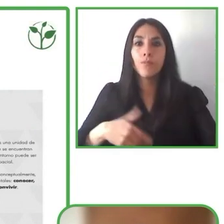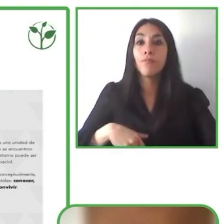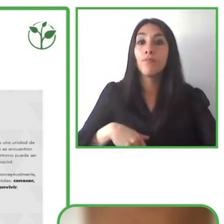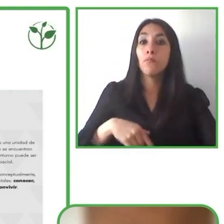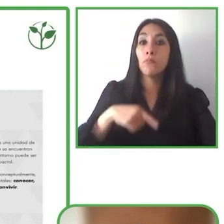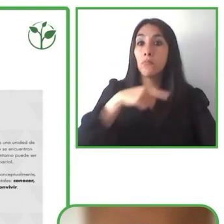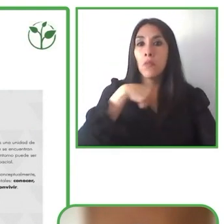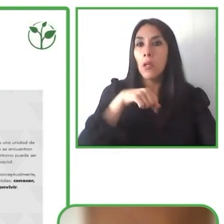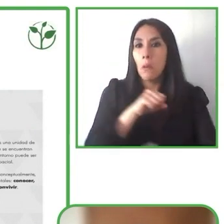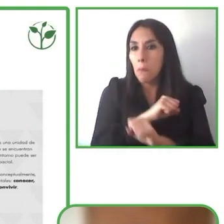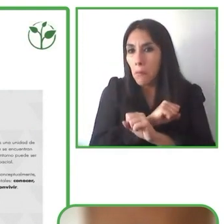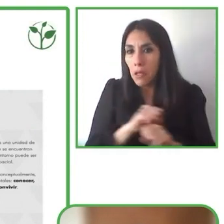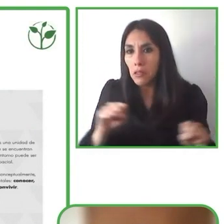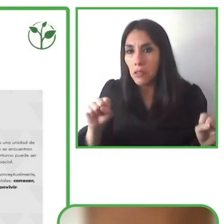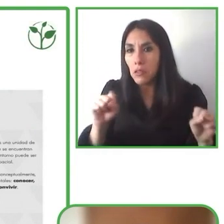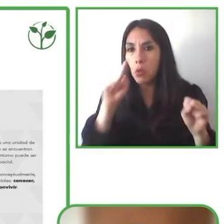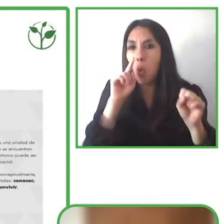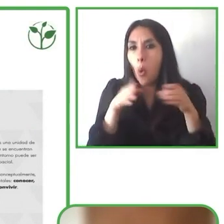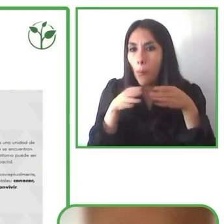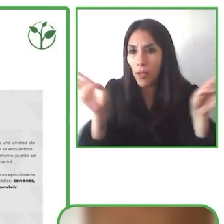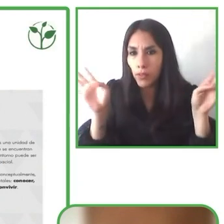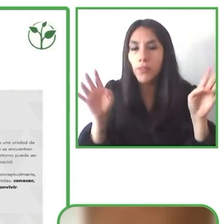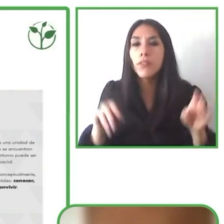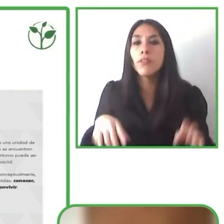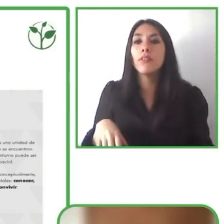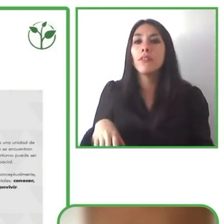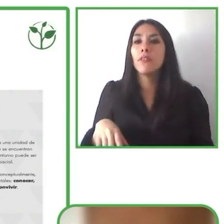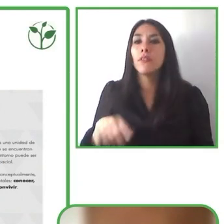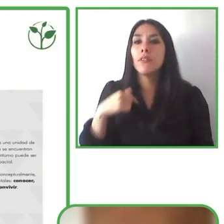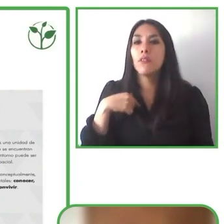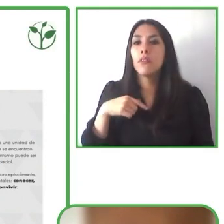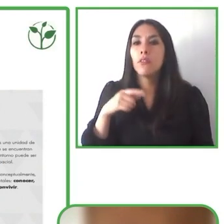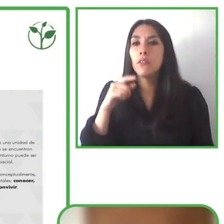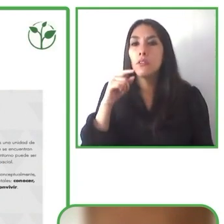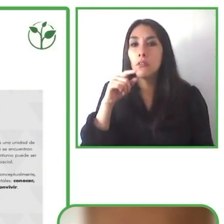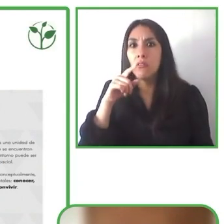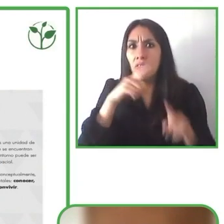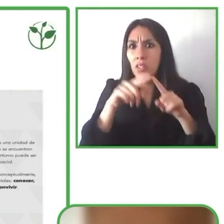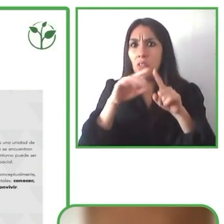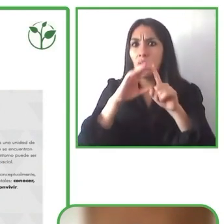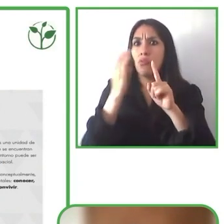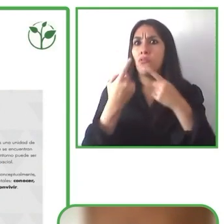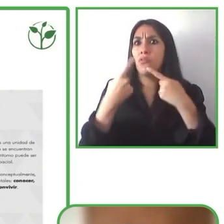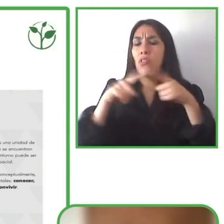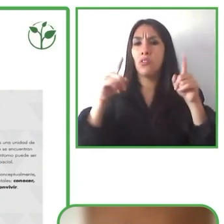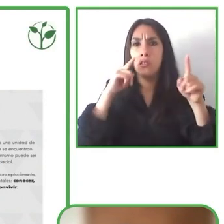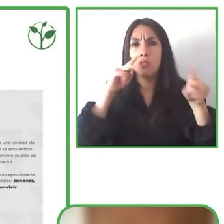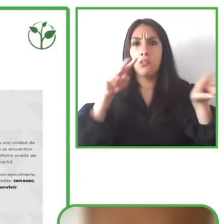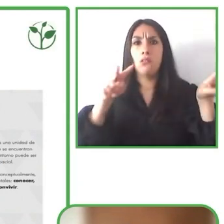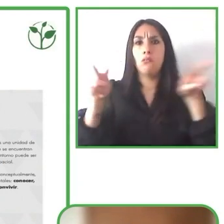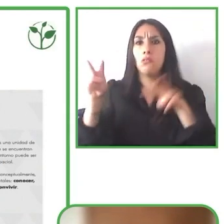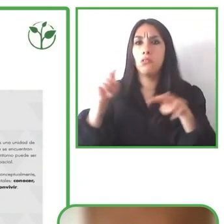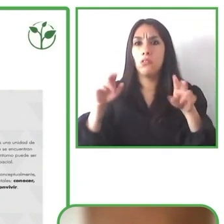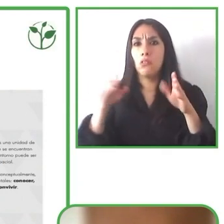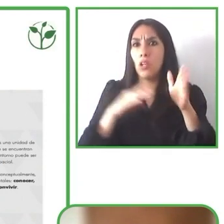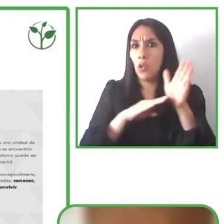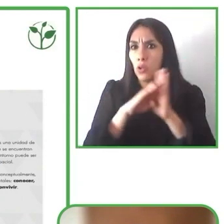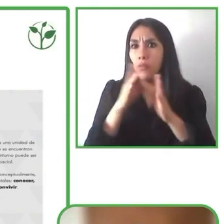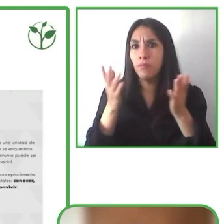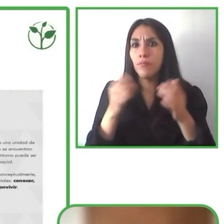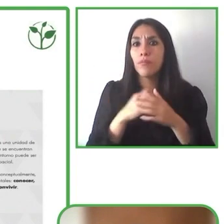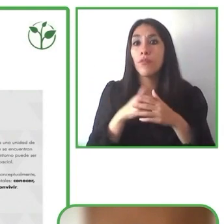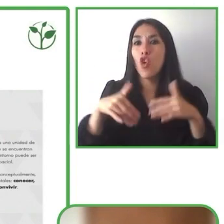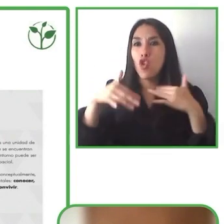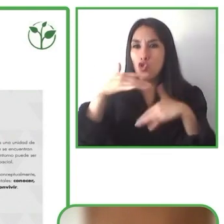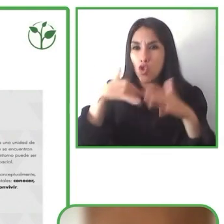aspecto que nos da la cultura y el arte para un desarrollo social comunitario e individual y por eso